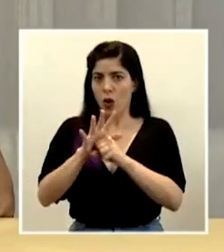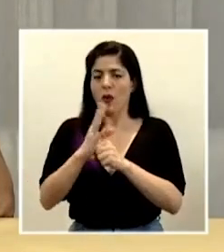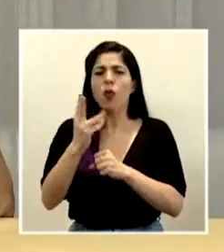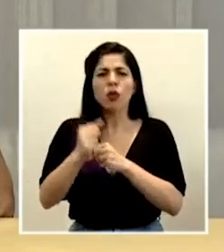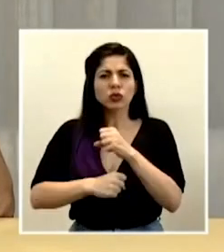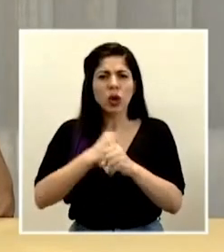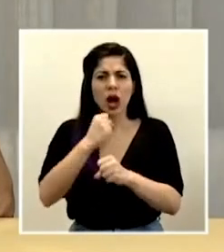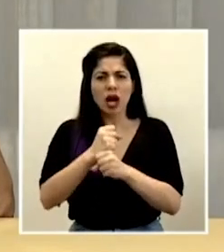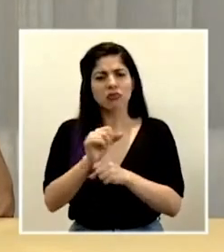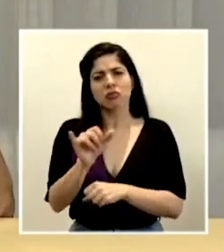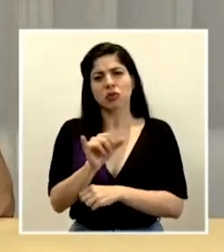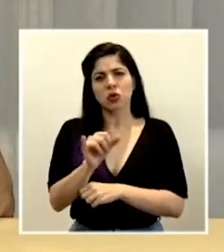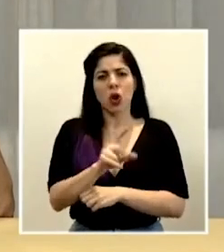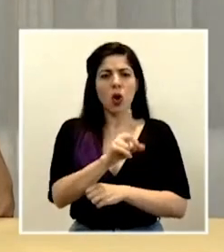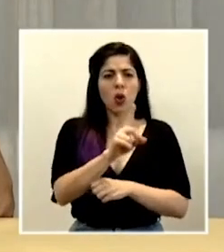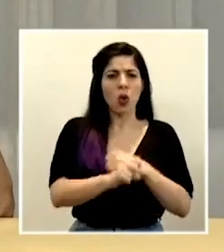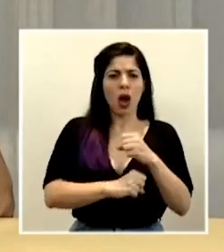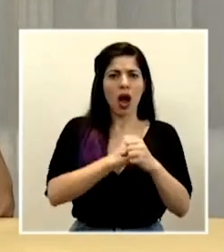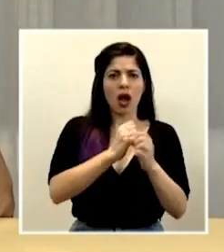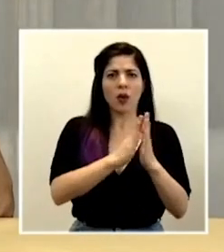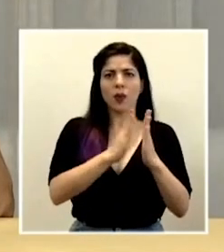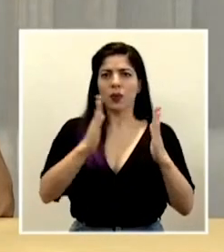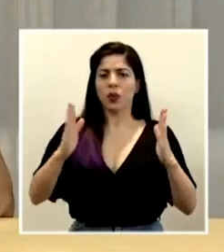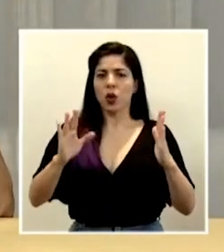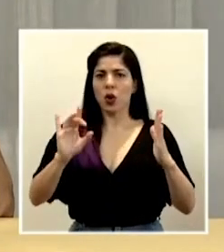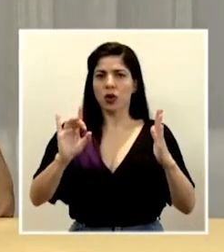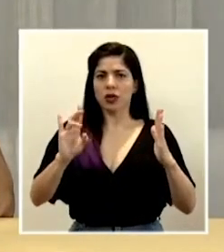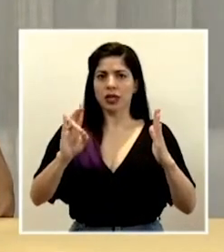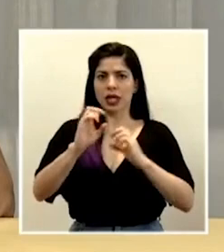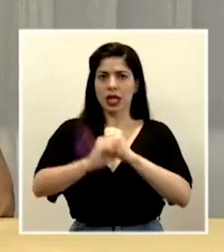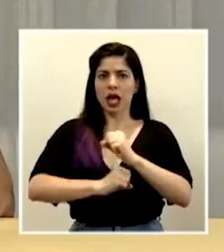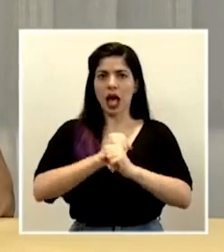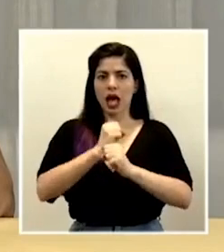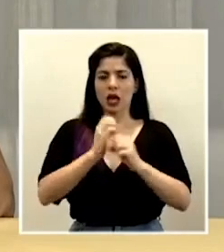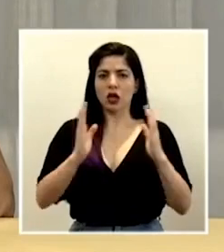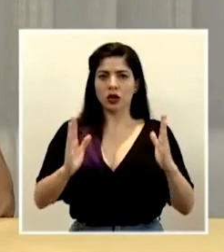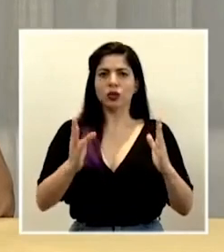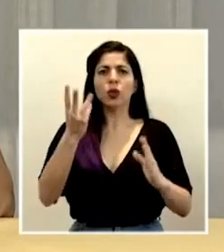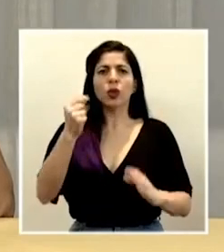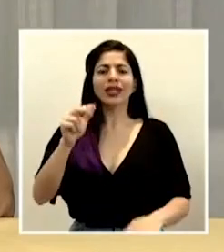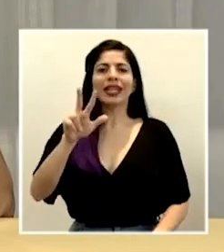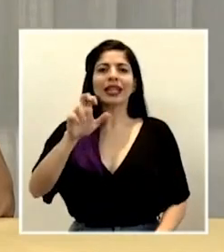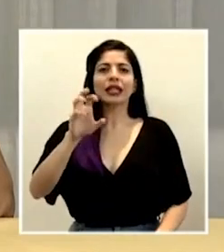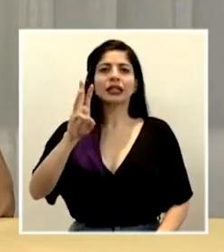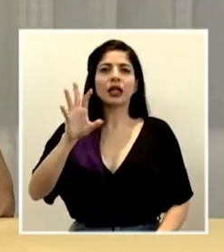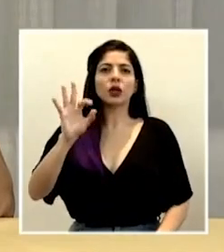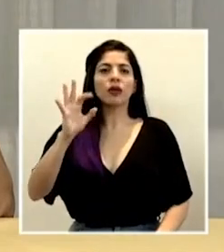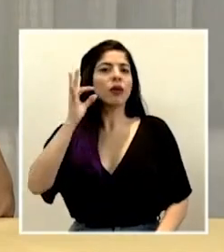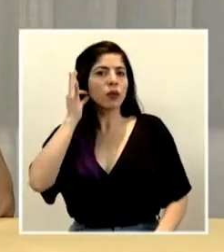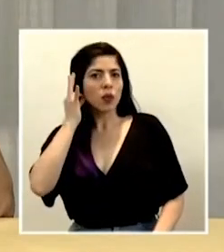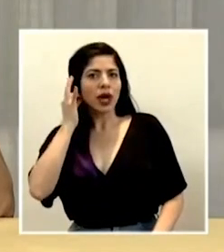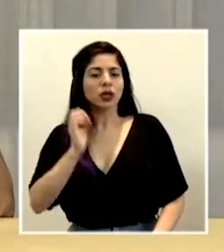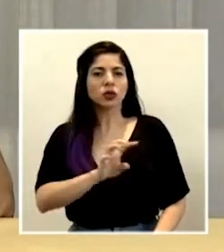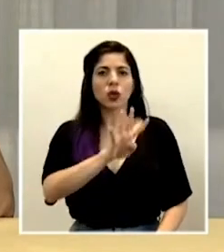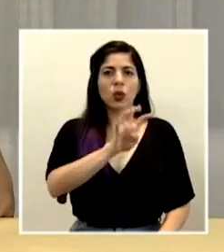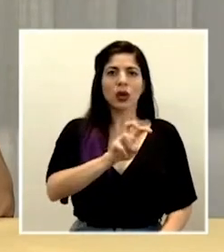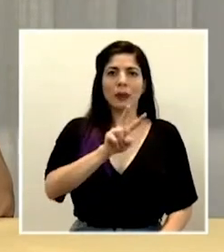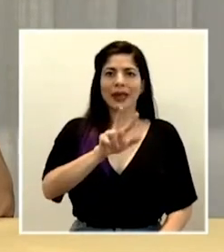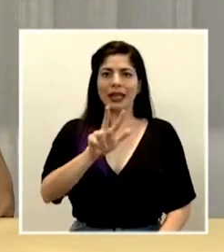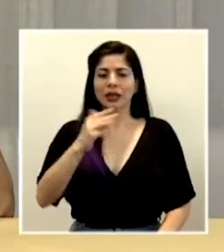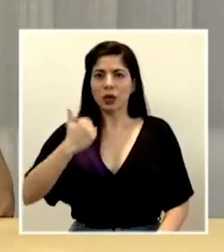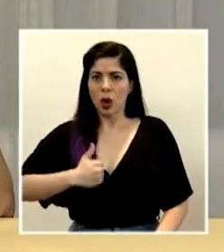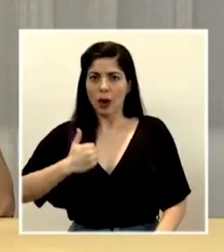edad se mantiene, va desde el año hasta los 87 años. Se trata de 369 mujeres, 423